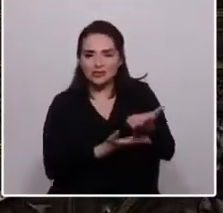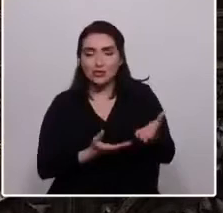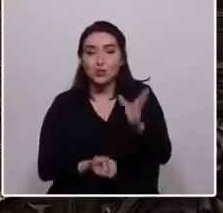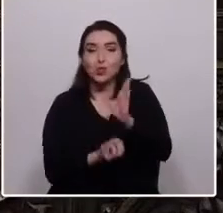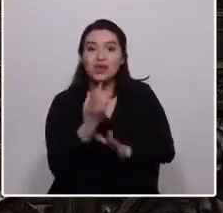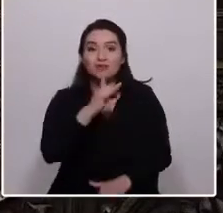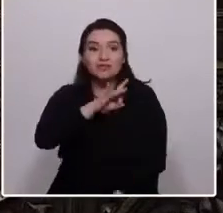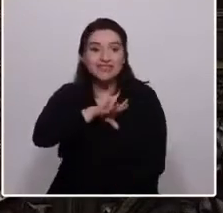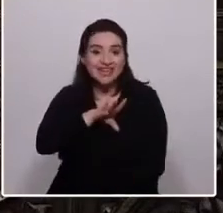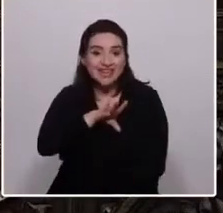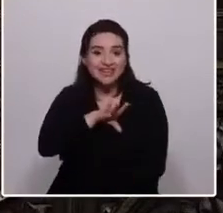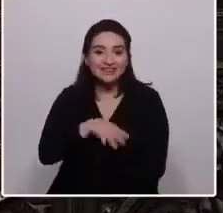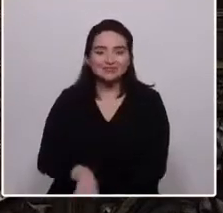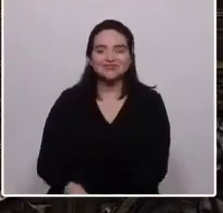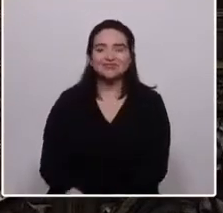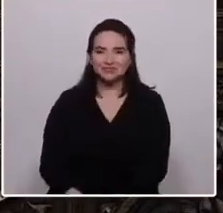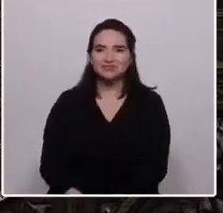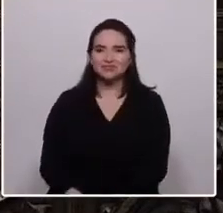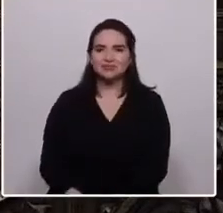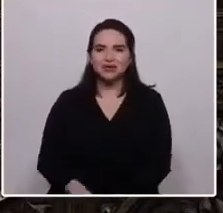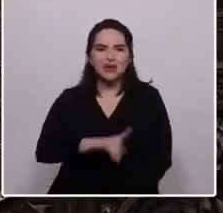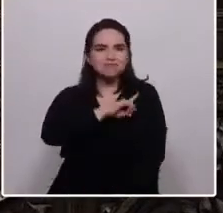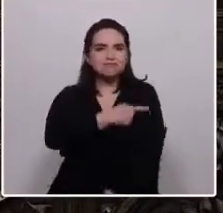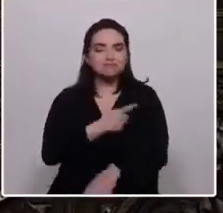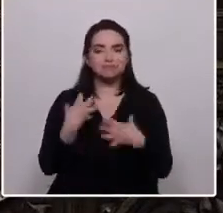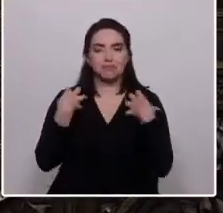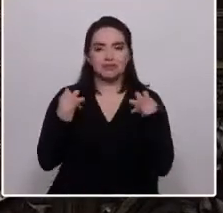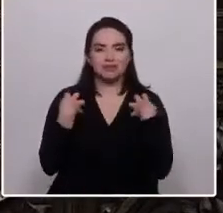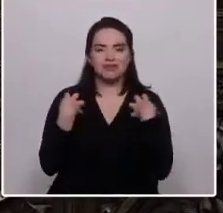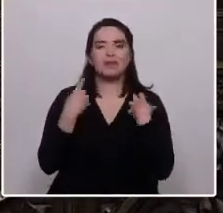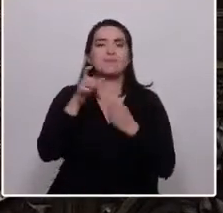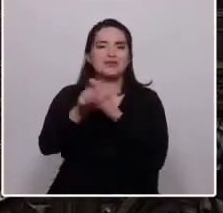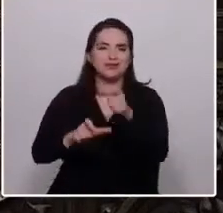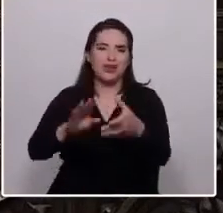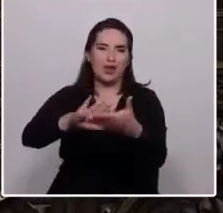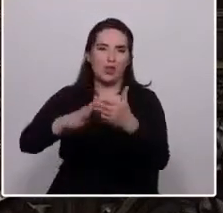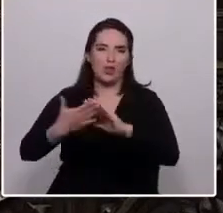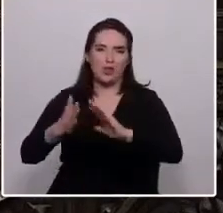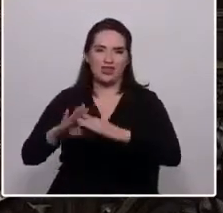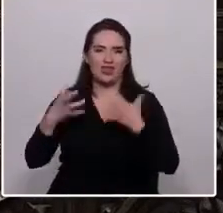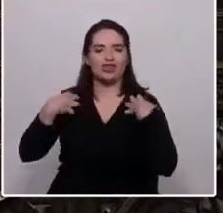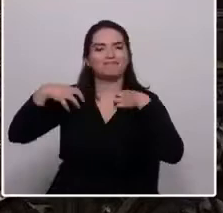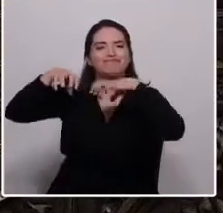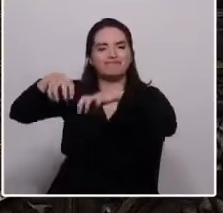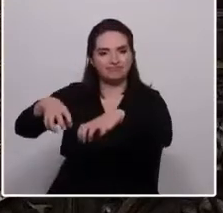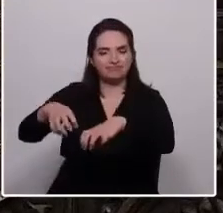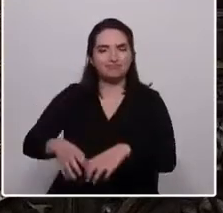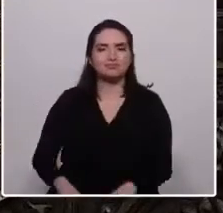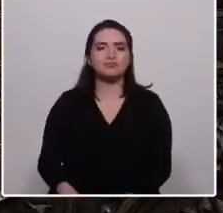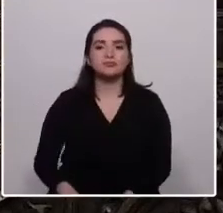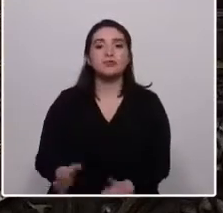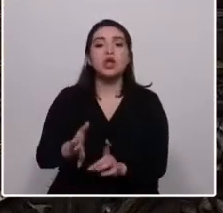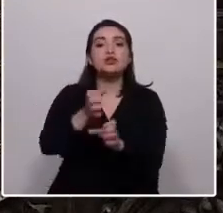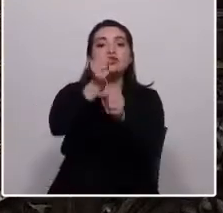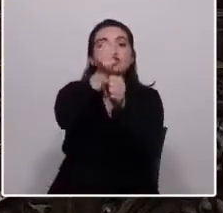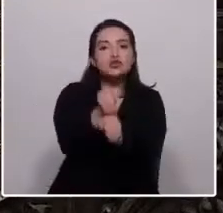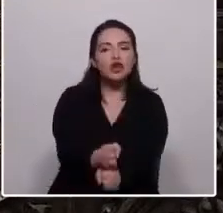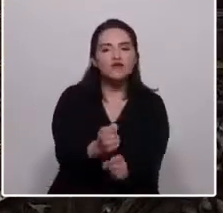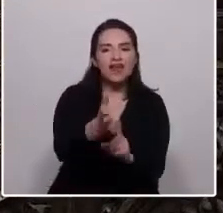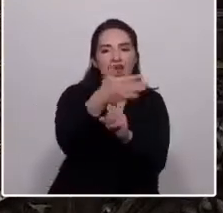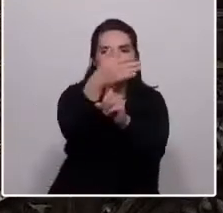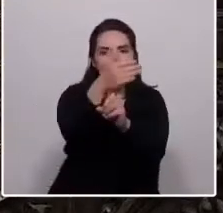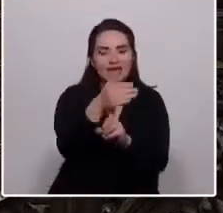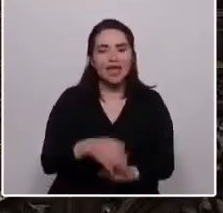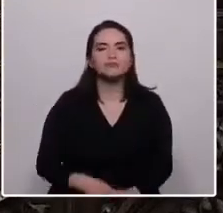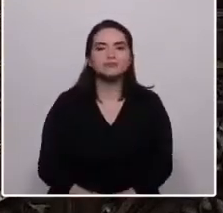Chile el poder debe ser devuelto a las personas y sus comunidades. Creo que la soberanía, aquella ficción